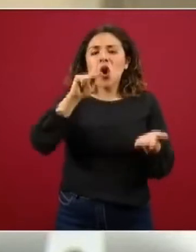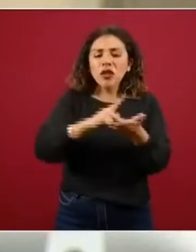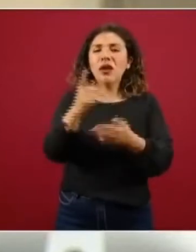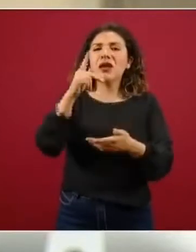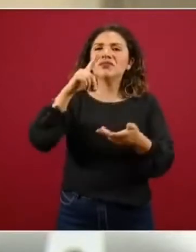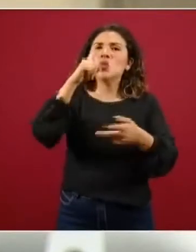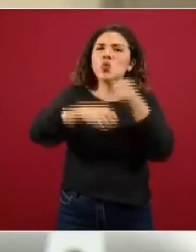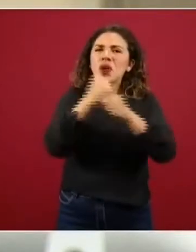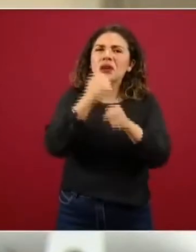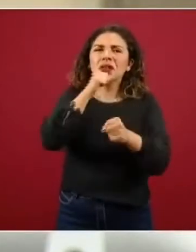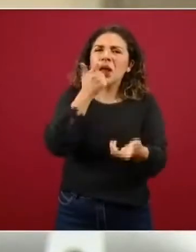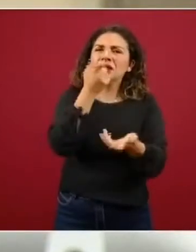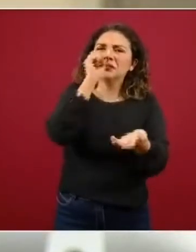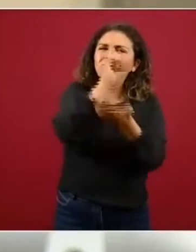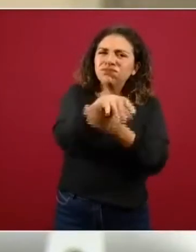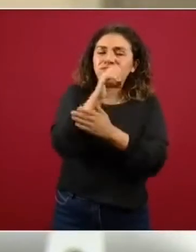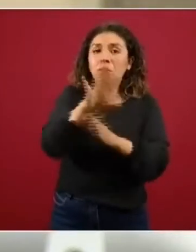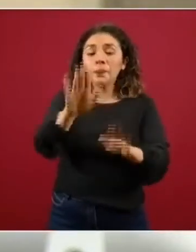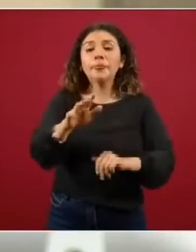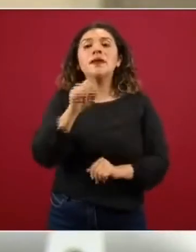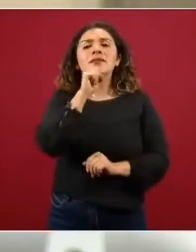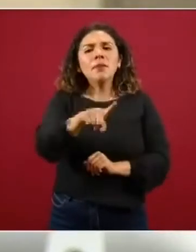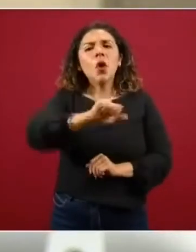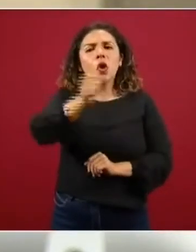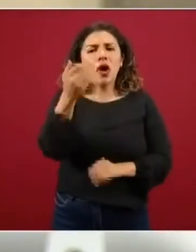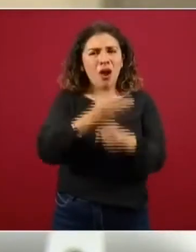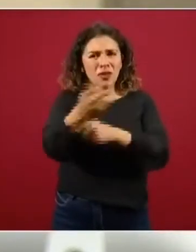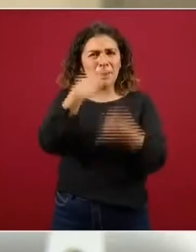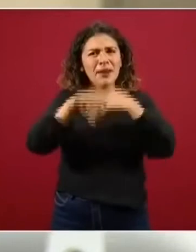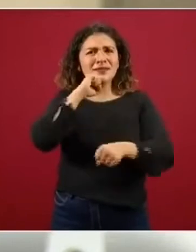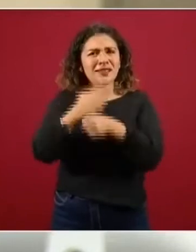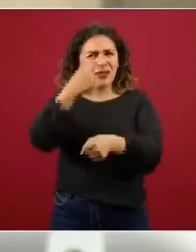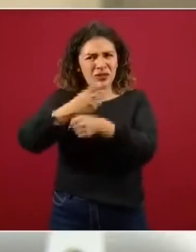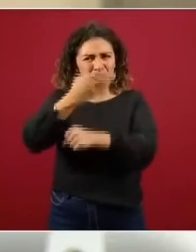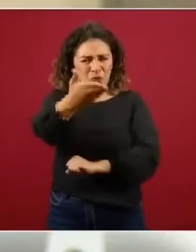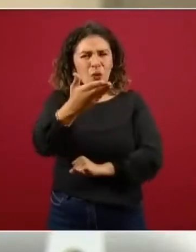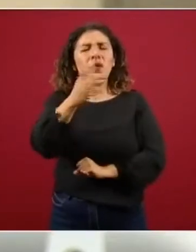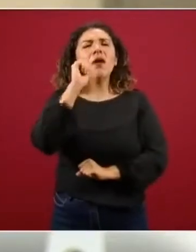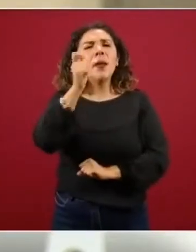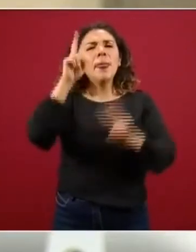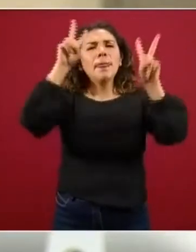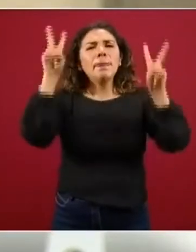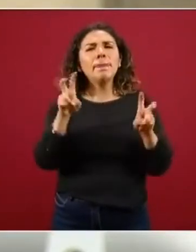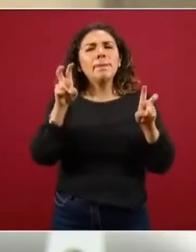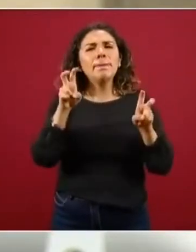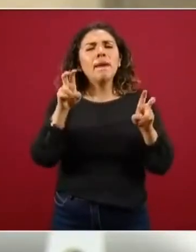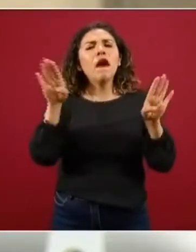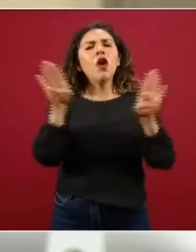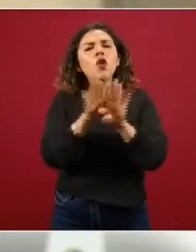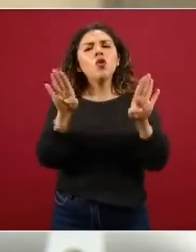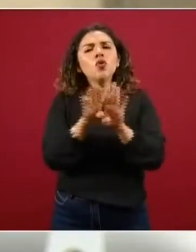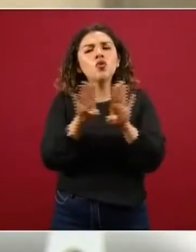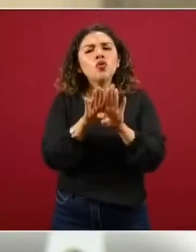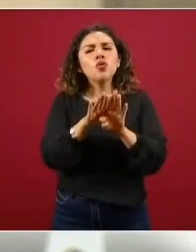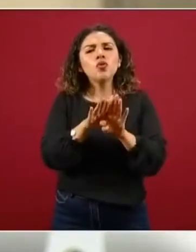entonces por eso el día de ayer le preguntaba y ahorita que está aquí el subsecretario también la situación de cómo está la